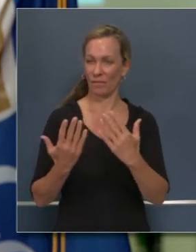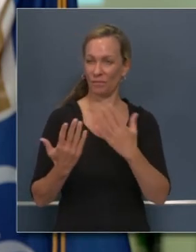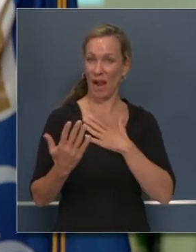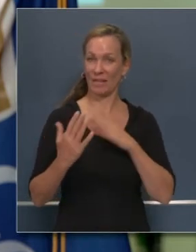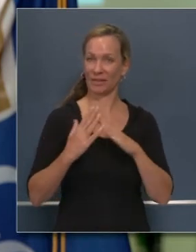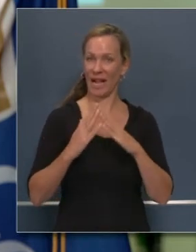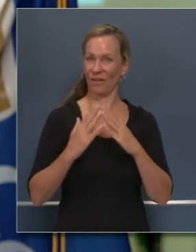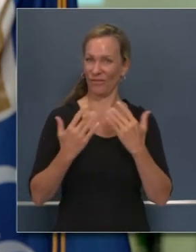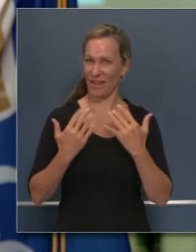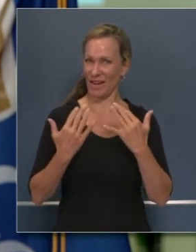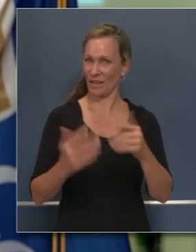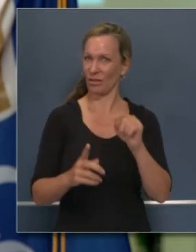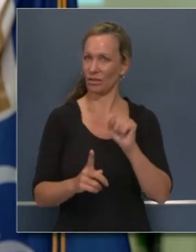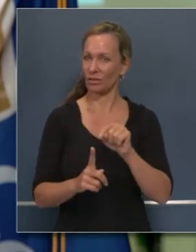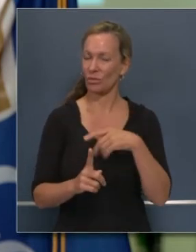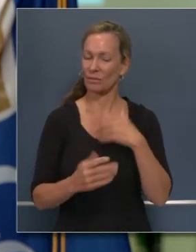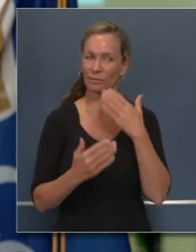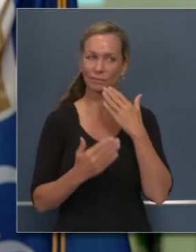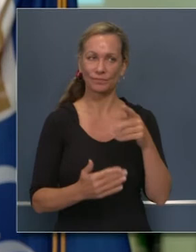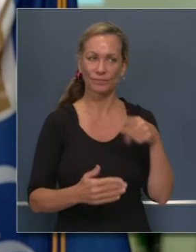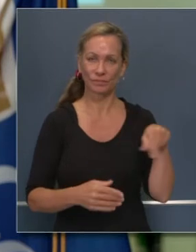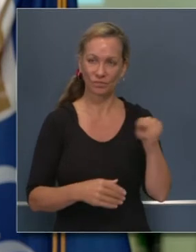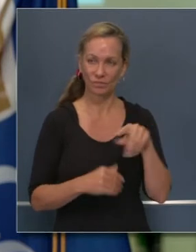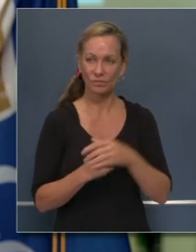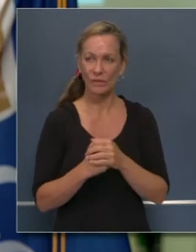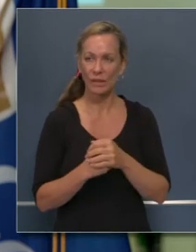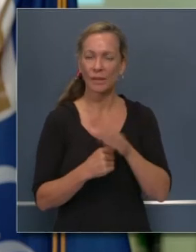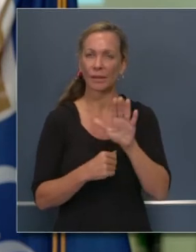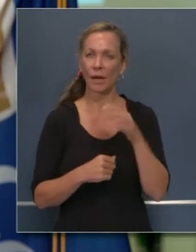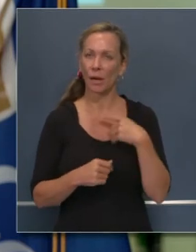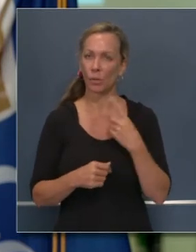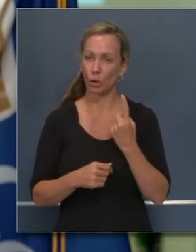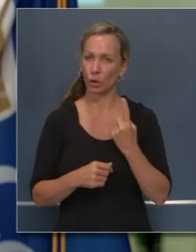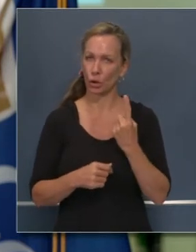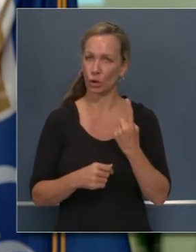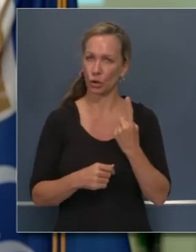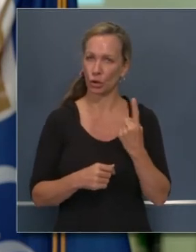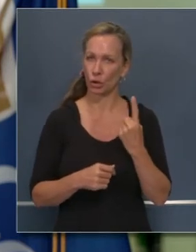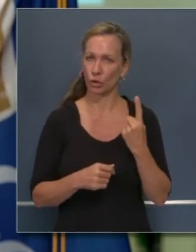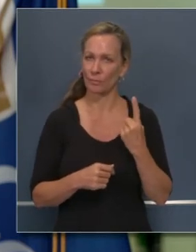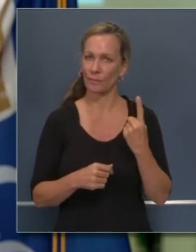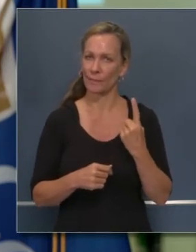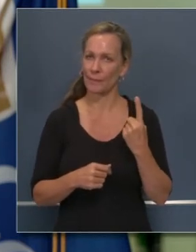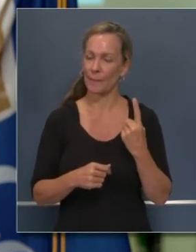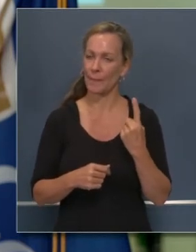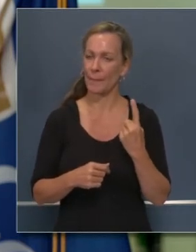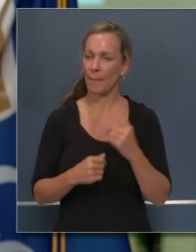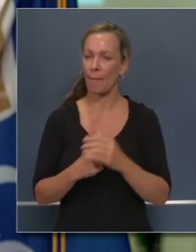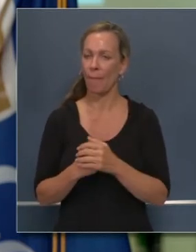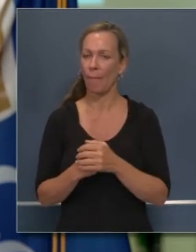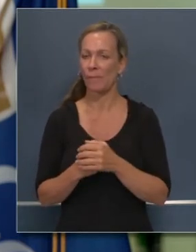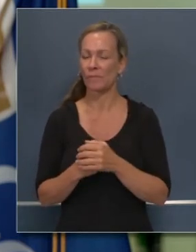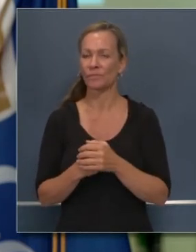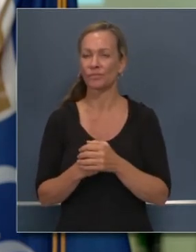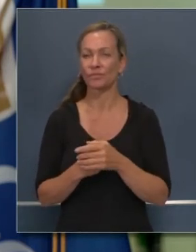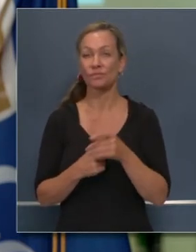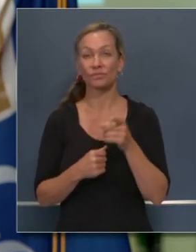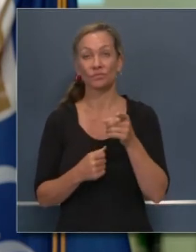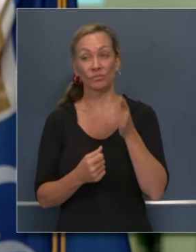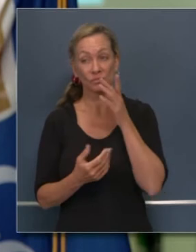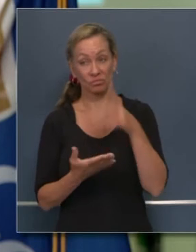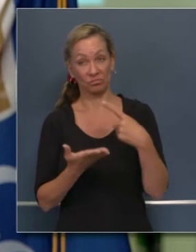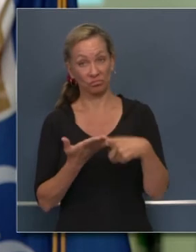evacuados en particular, me gustaría saber cómo se ven afectados. Gobernador, a medida que va usted